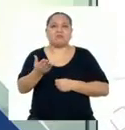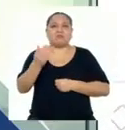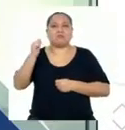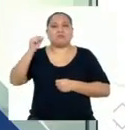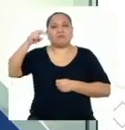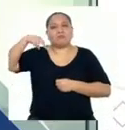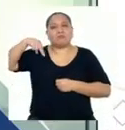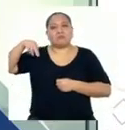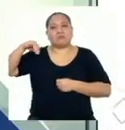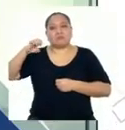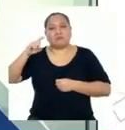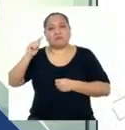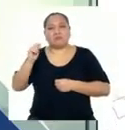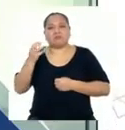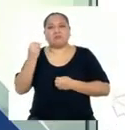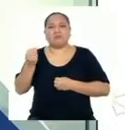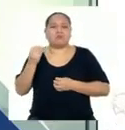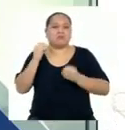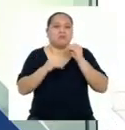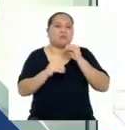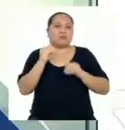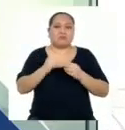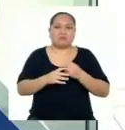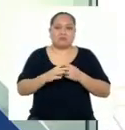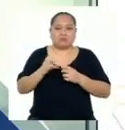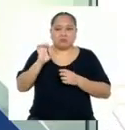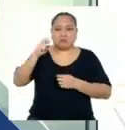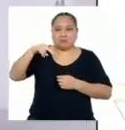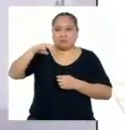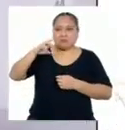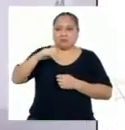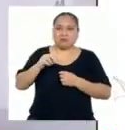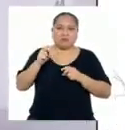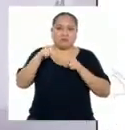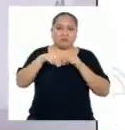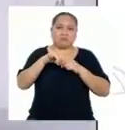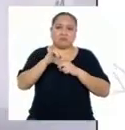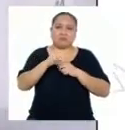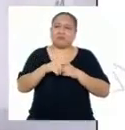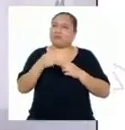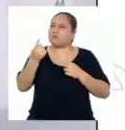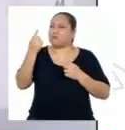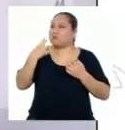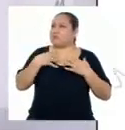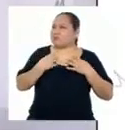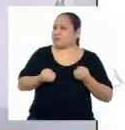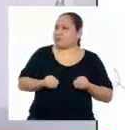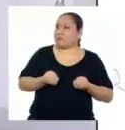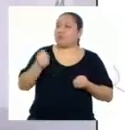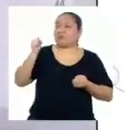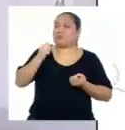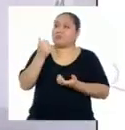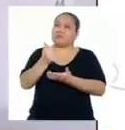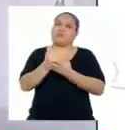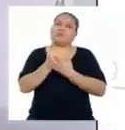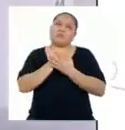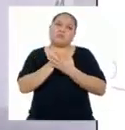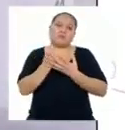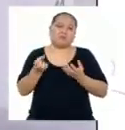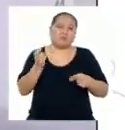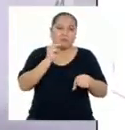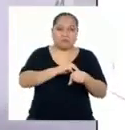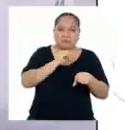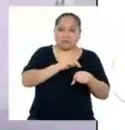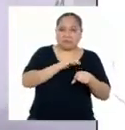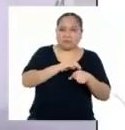que se aplica la energía nuclear en el campo de la salud, agricultura o industria? Bueno, la salud ayuda demasiado por medio de la